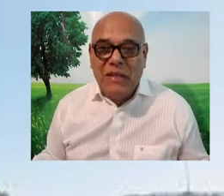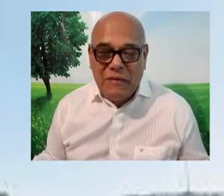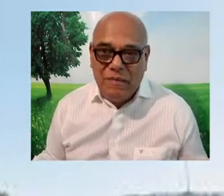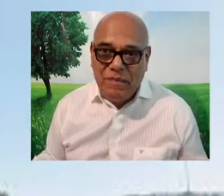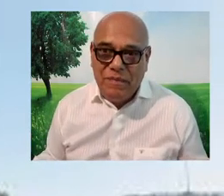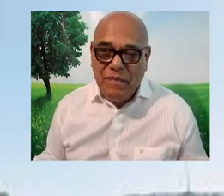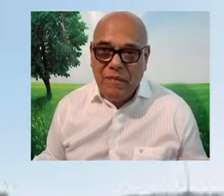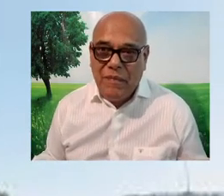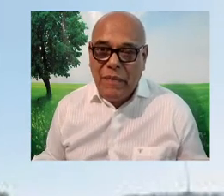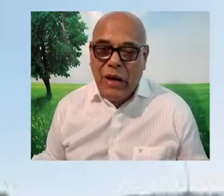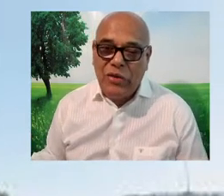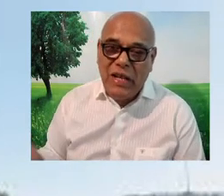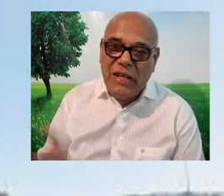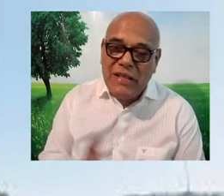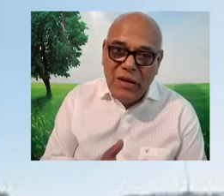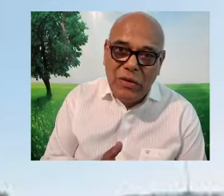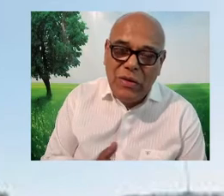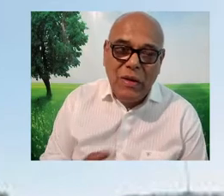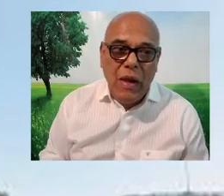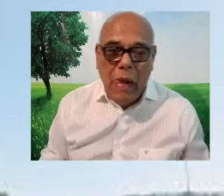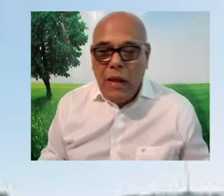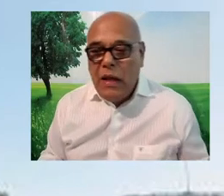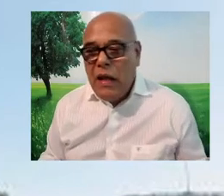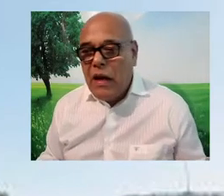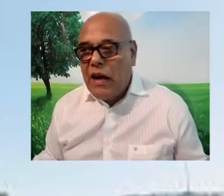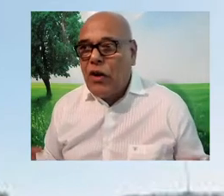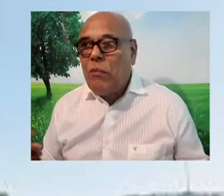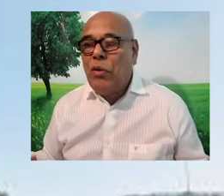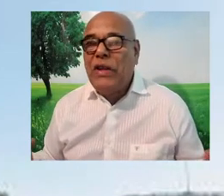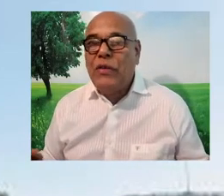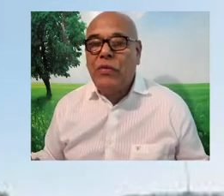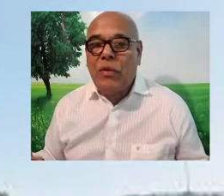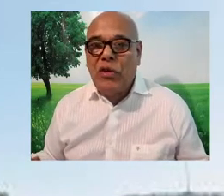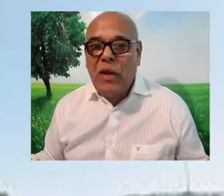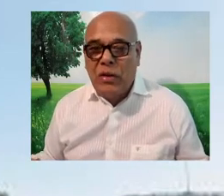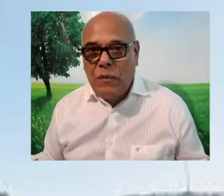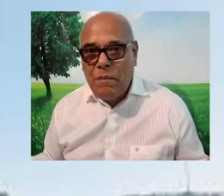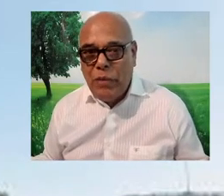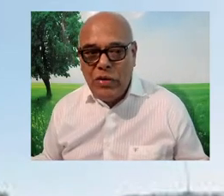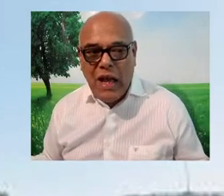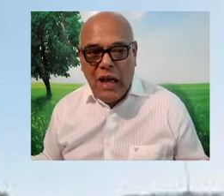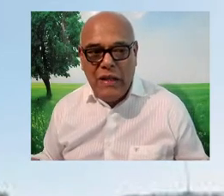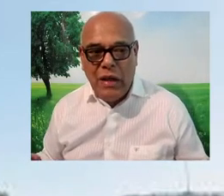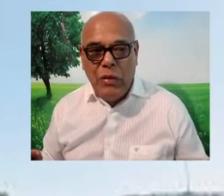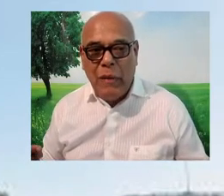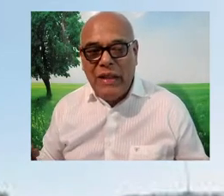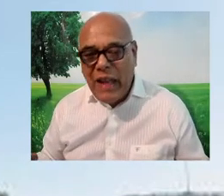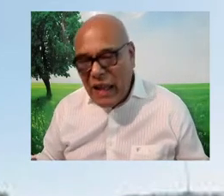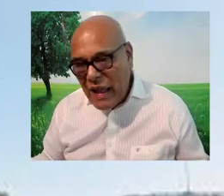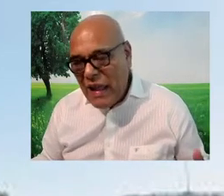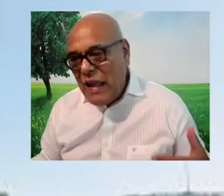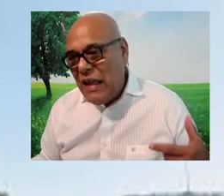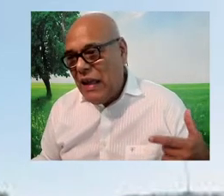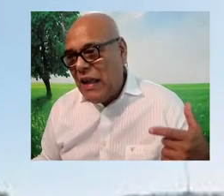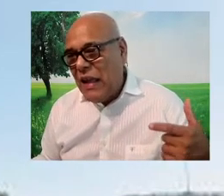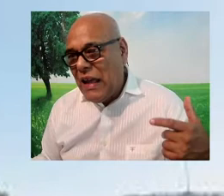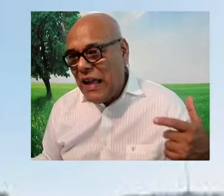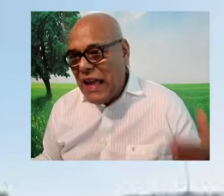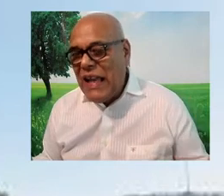manos libres para los siguientes años recomponer su movimiento, pero ya de una manera